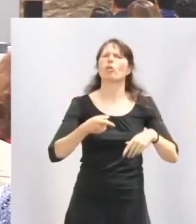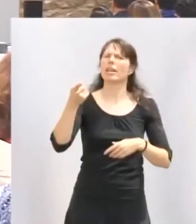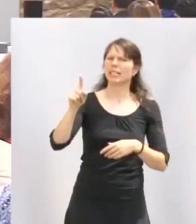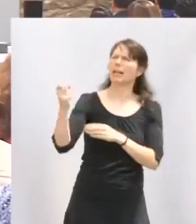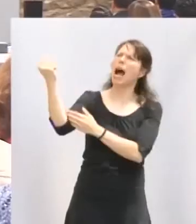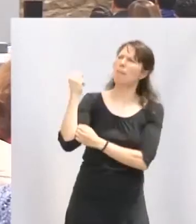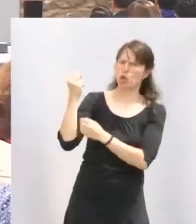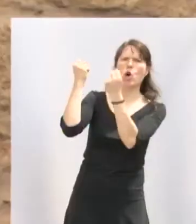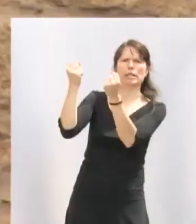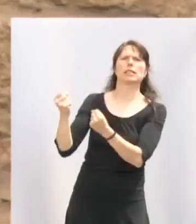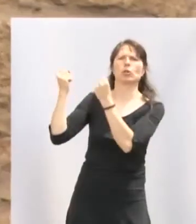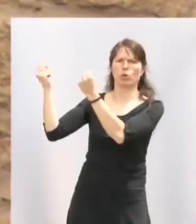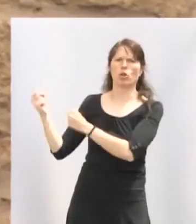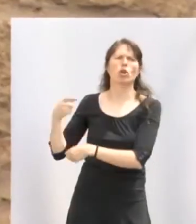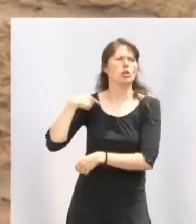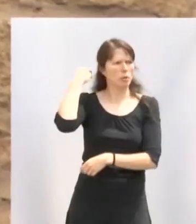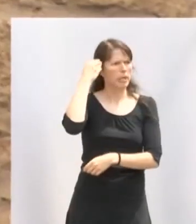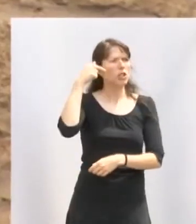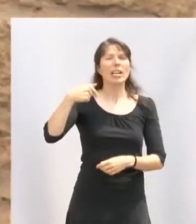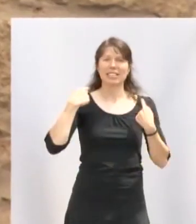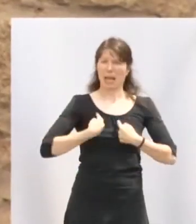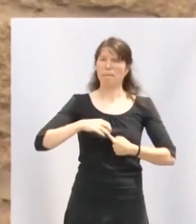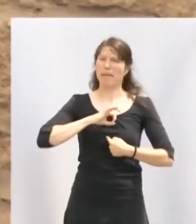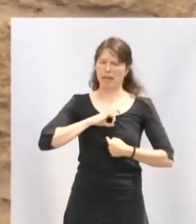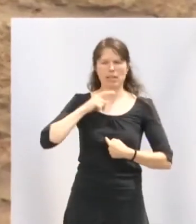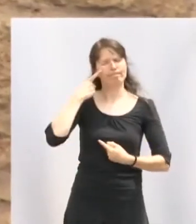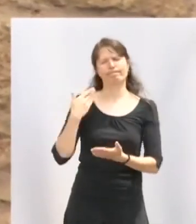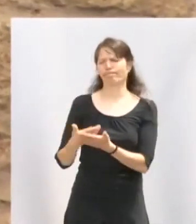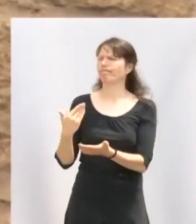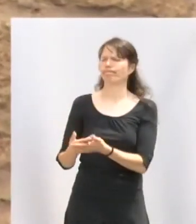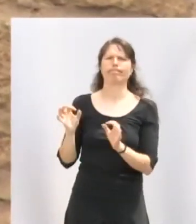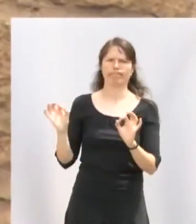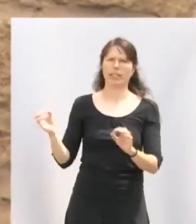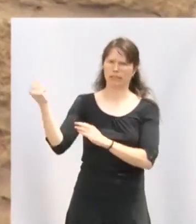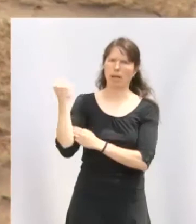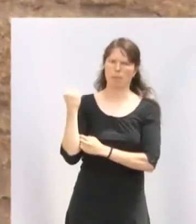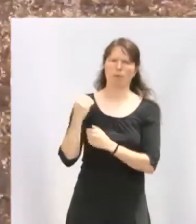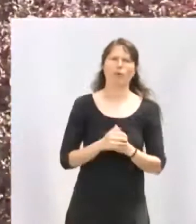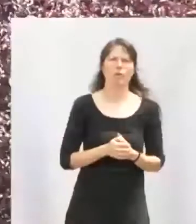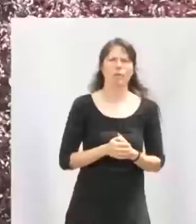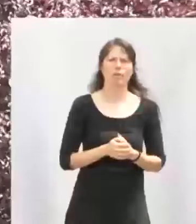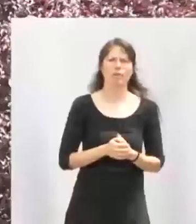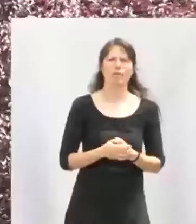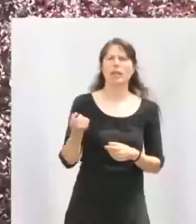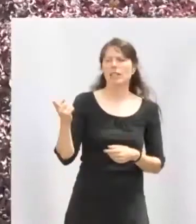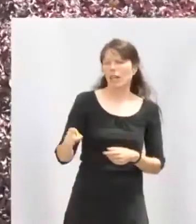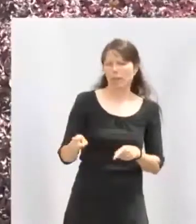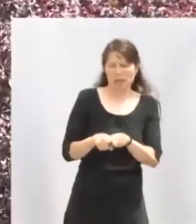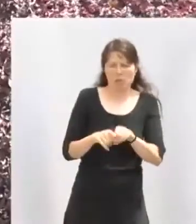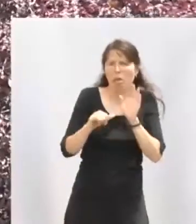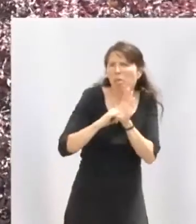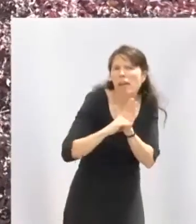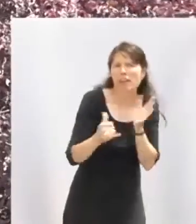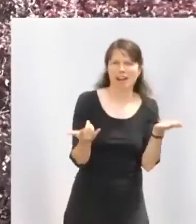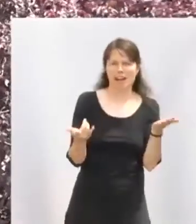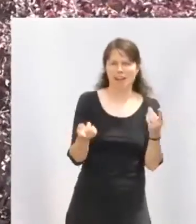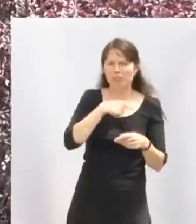instituciones que creo que hoy con esta medalla queda patente. Con la cercanía y sencillez que nos